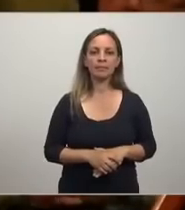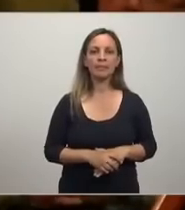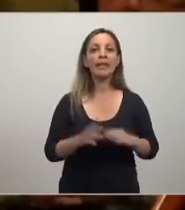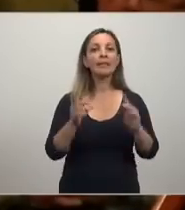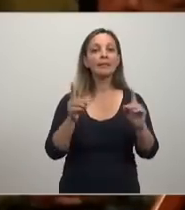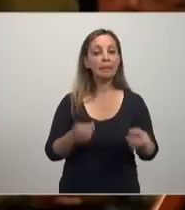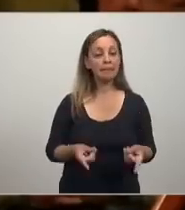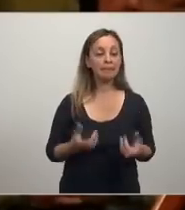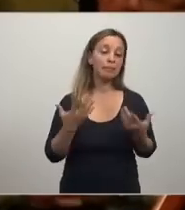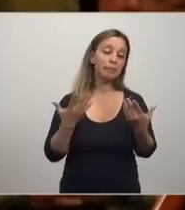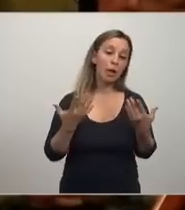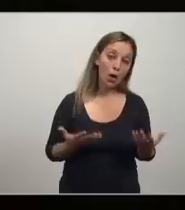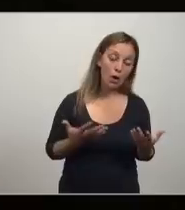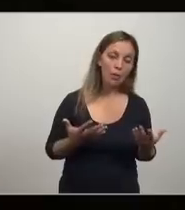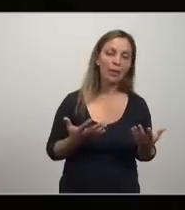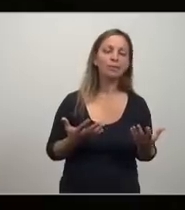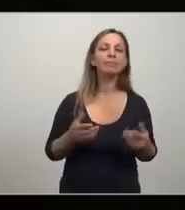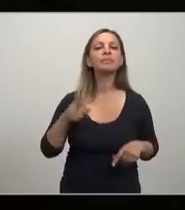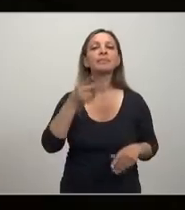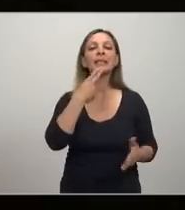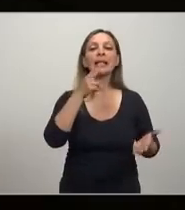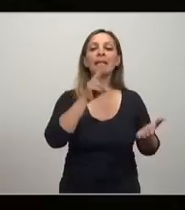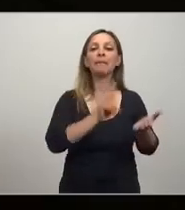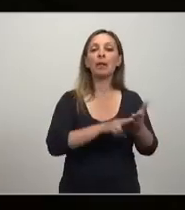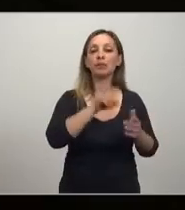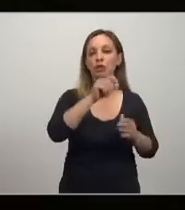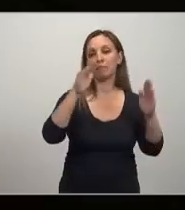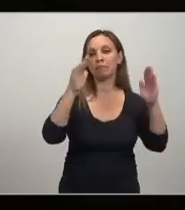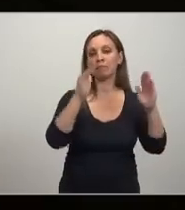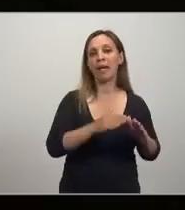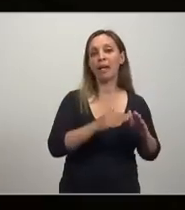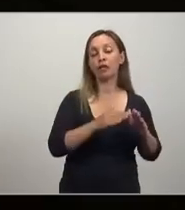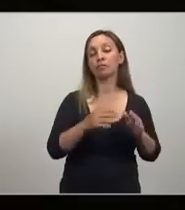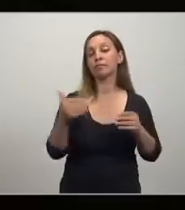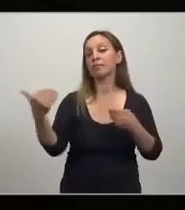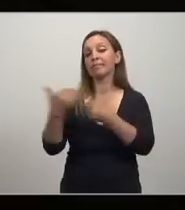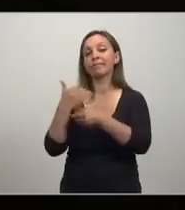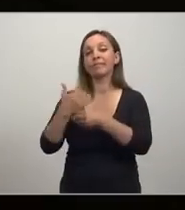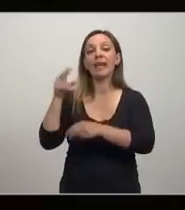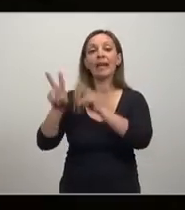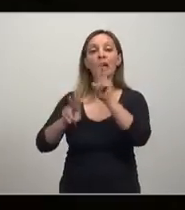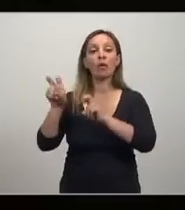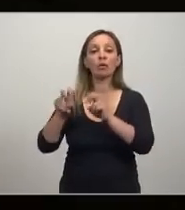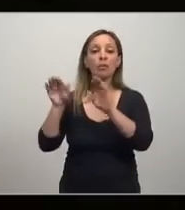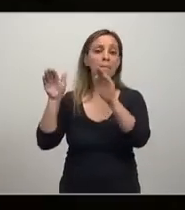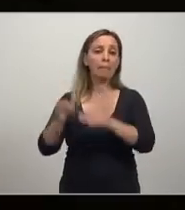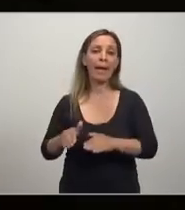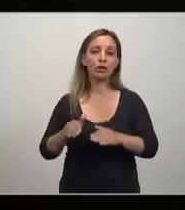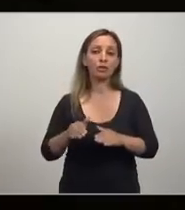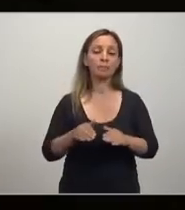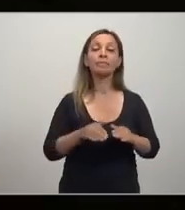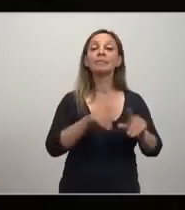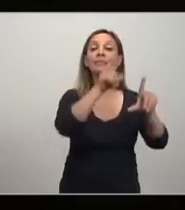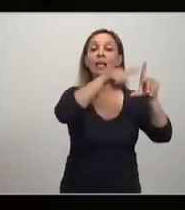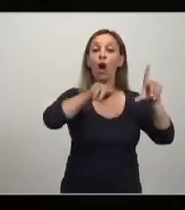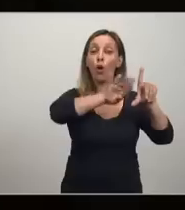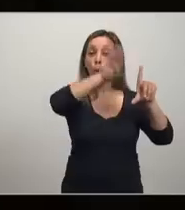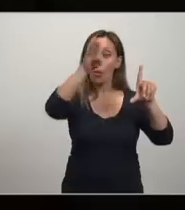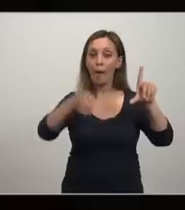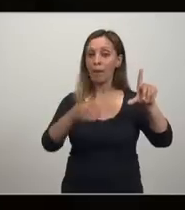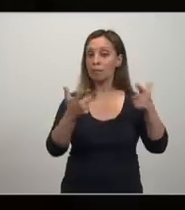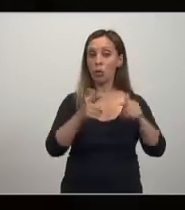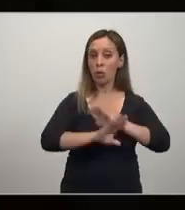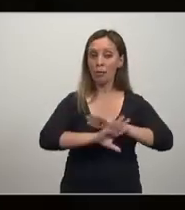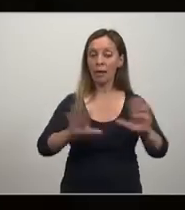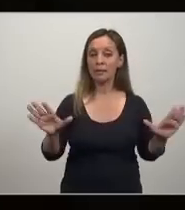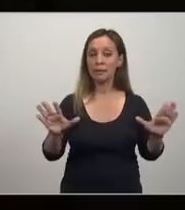Además, como era obvio, con la drástica reducción de impuestos de Rigan disminuyó la recaudación. O sea, no existe curva del Afer. Y el país le tomó cerca de 20